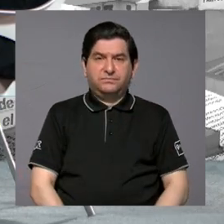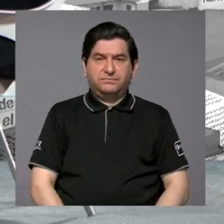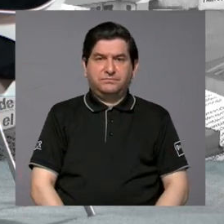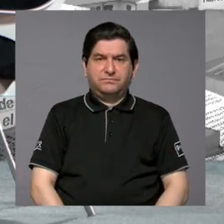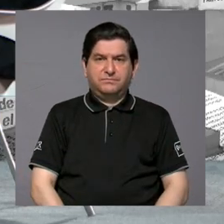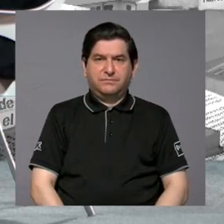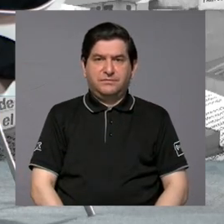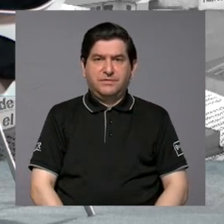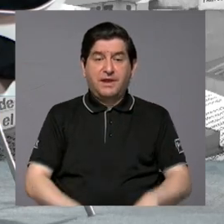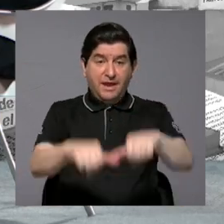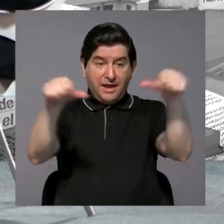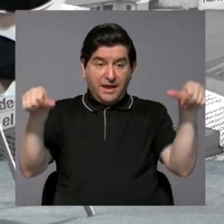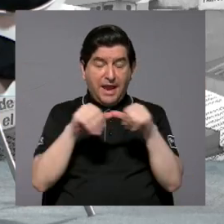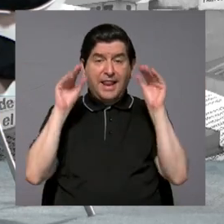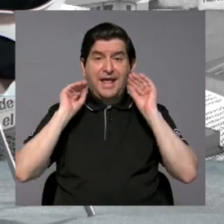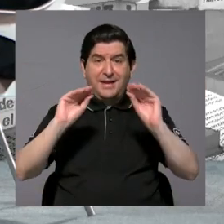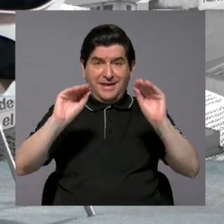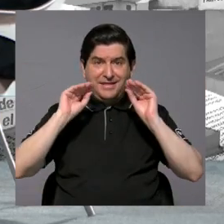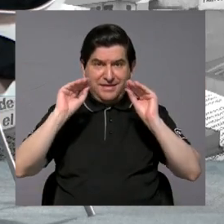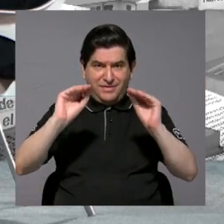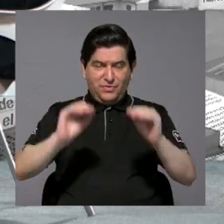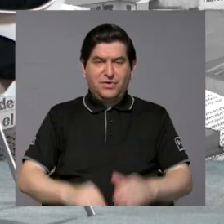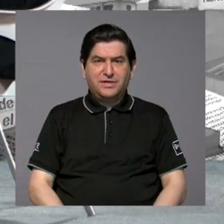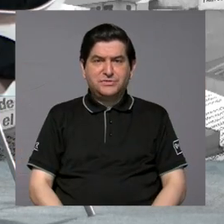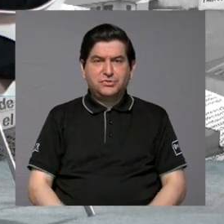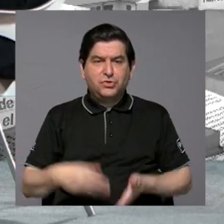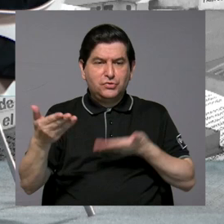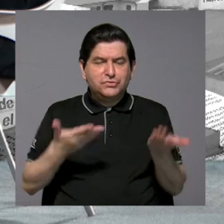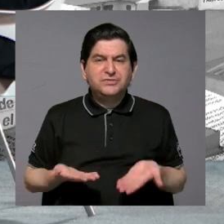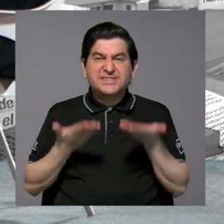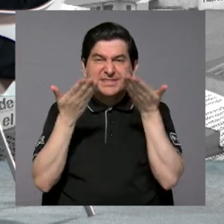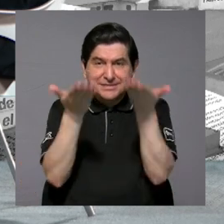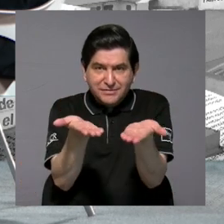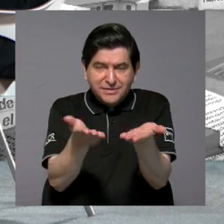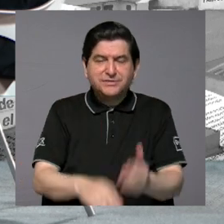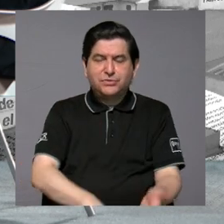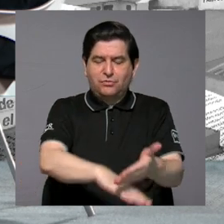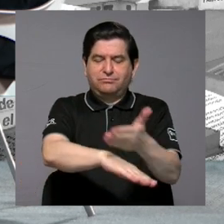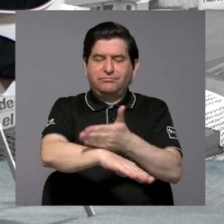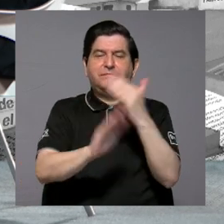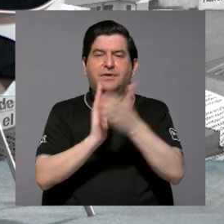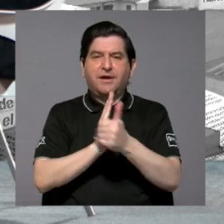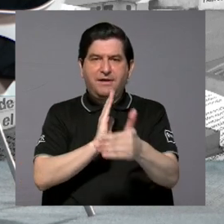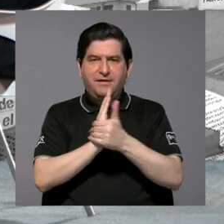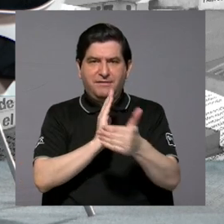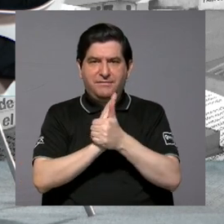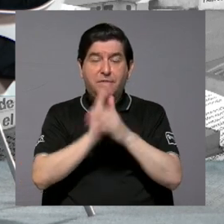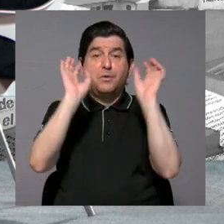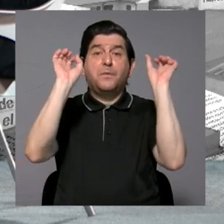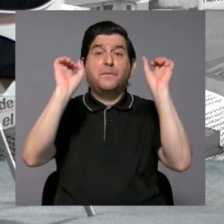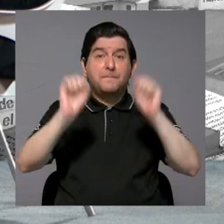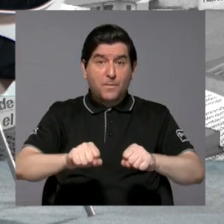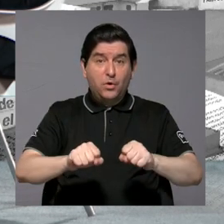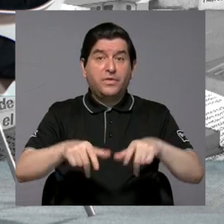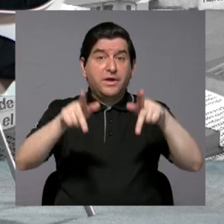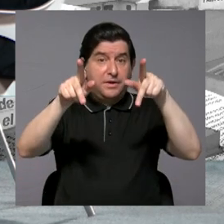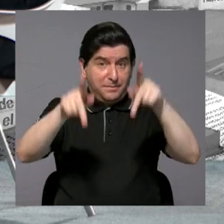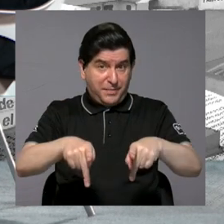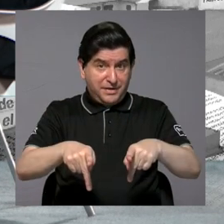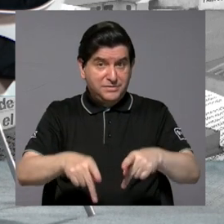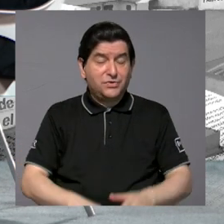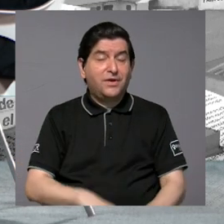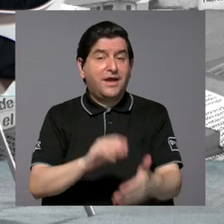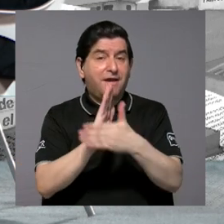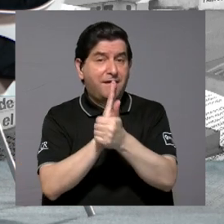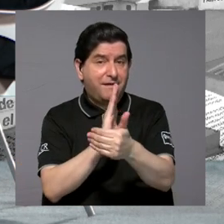colocar el sector educativo a su servicio para poder mejorar sus capacidades y que esta persona tenga